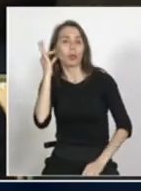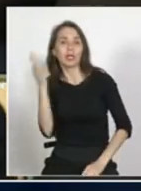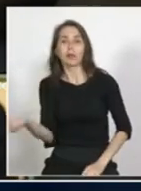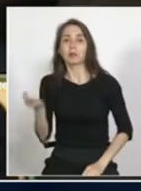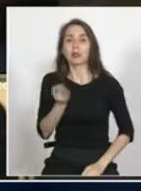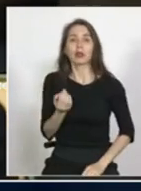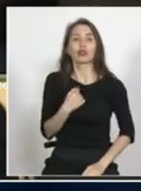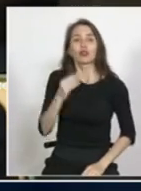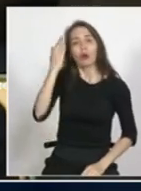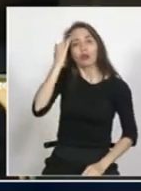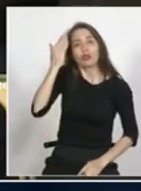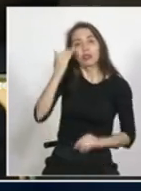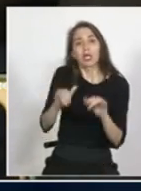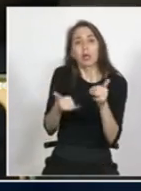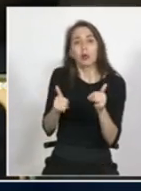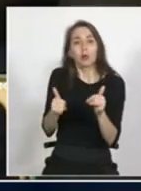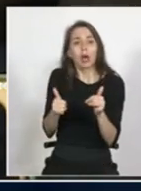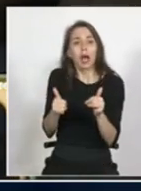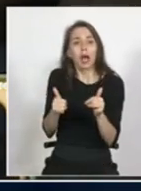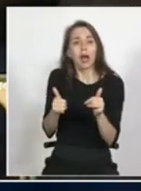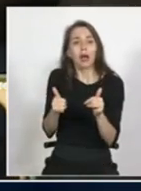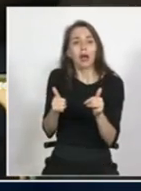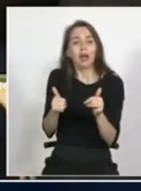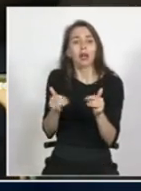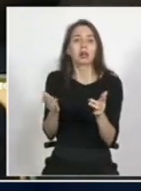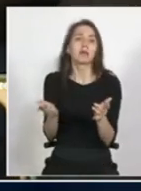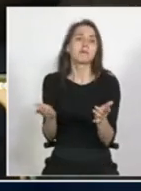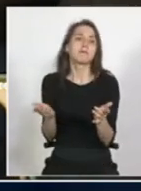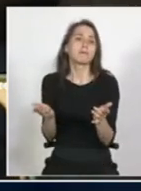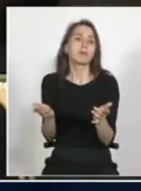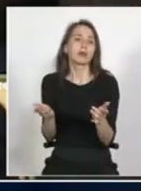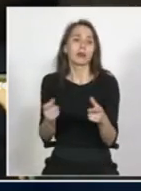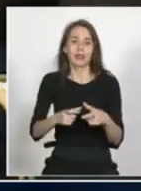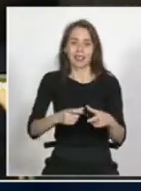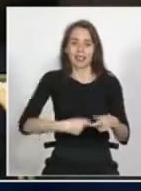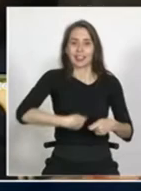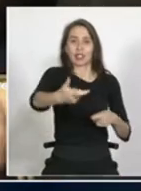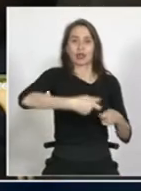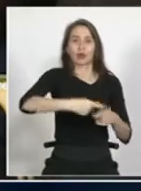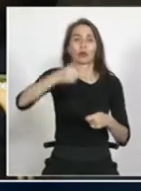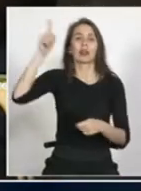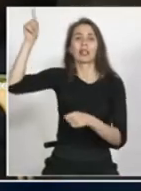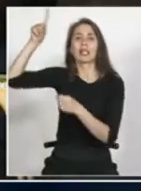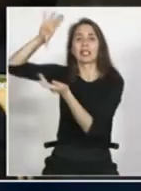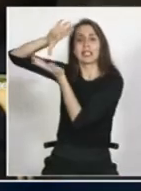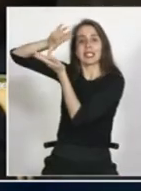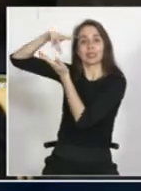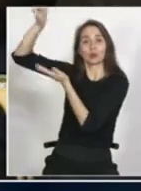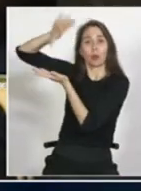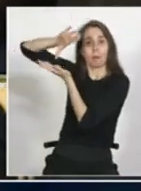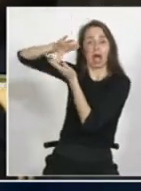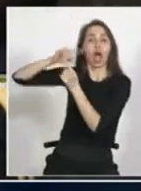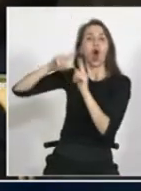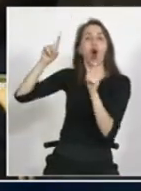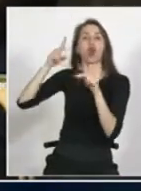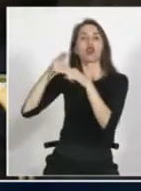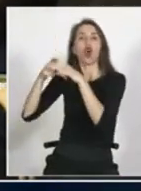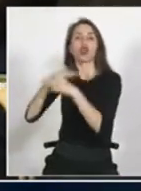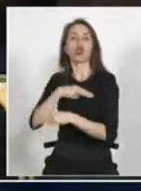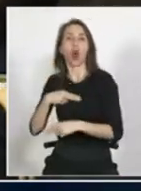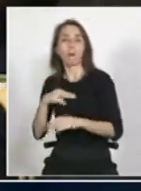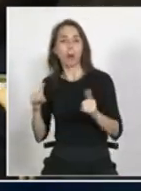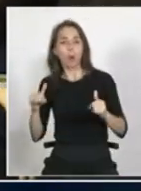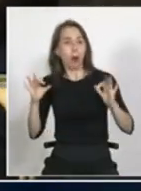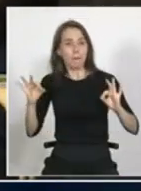es que yo no sé jugar no sé por decirte a lo mejor el luche que allá se llama de otra manera en su país de origen y es lo mismo